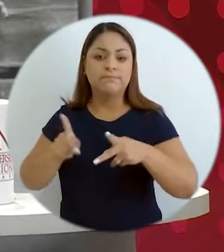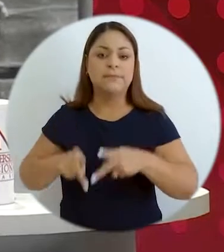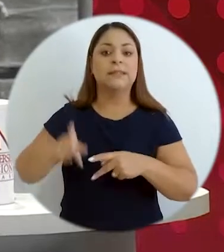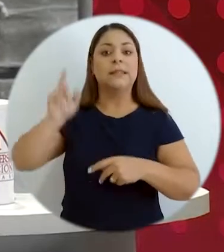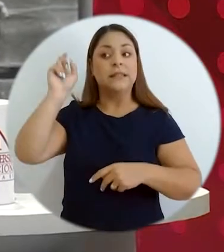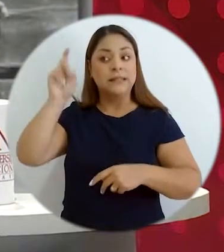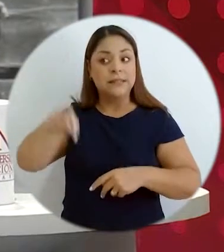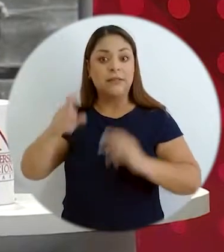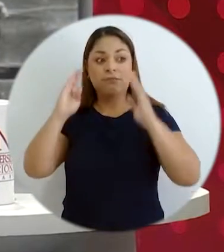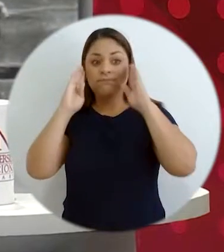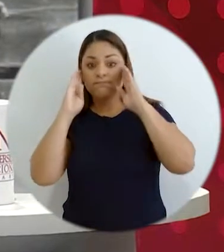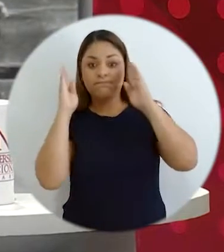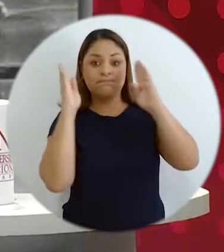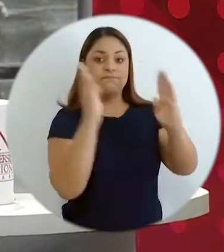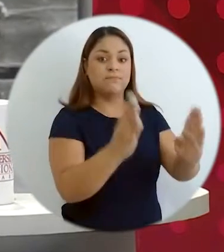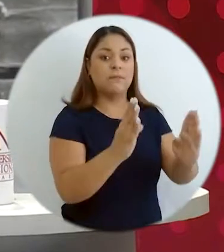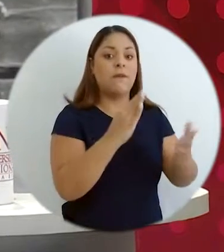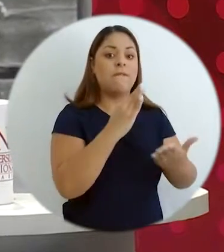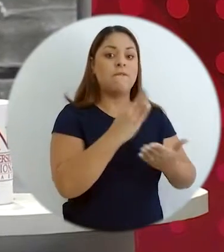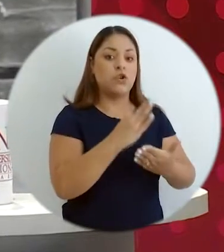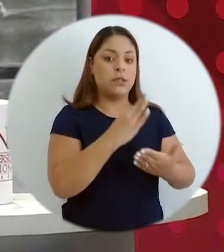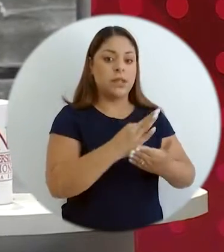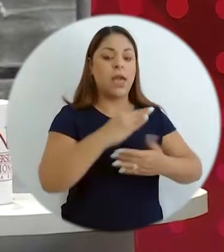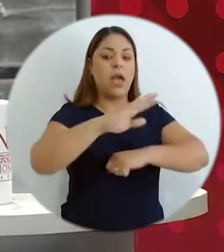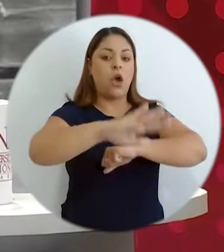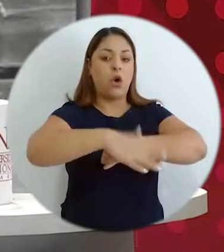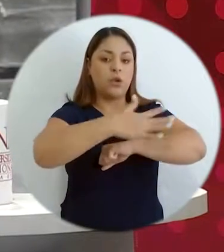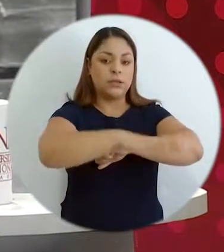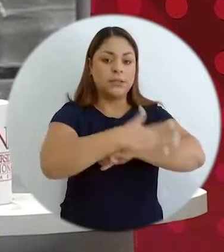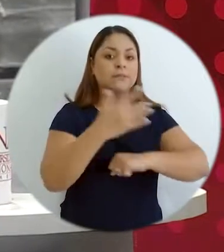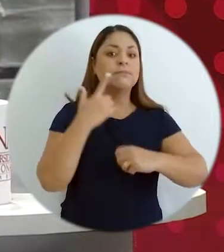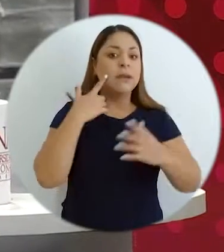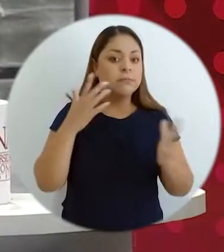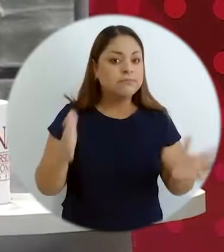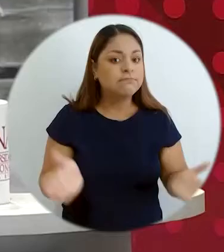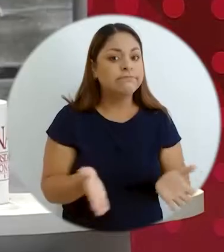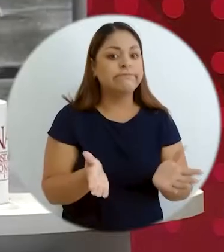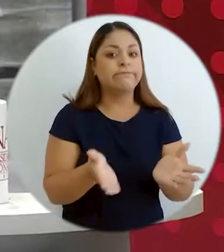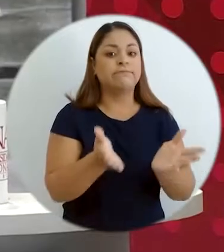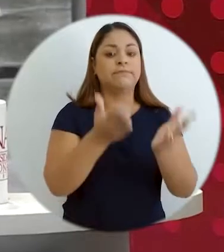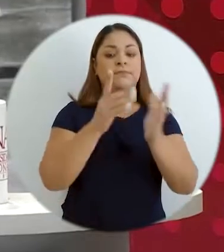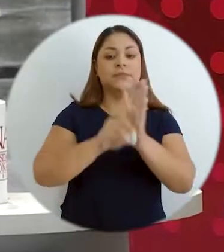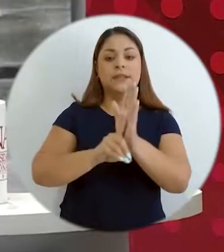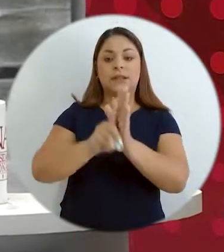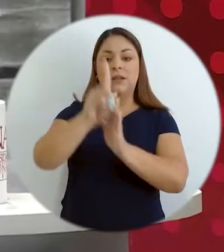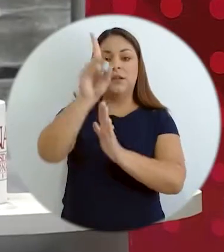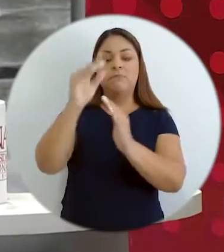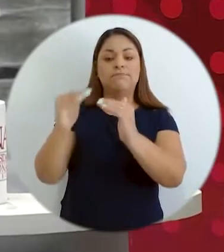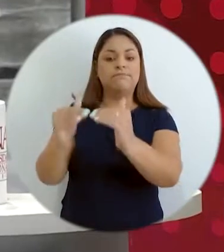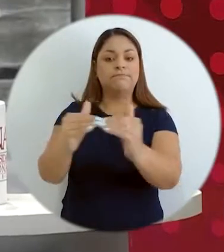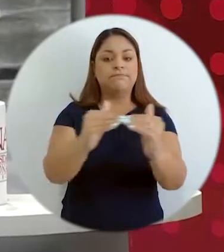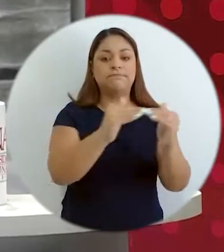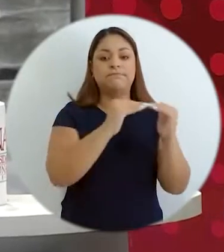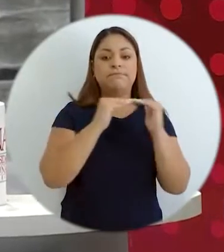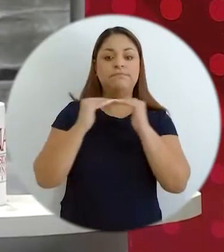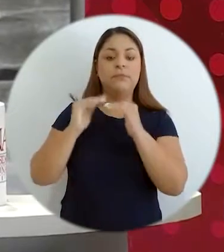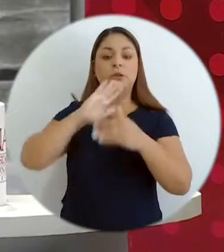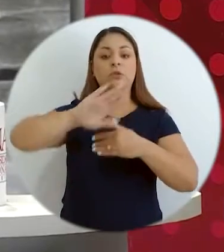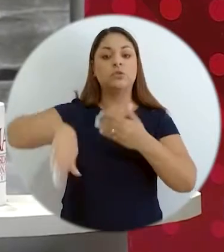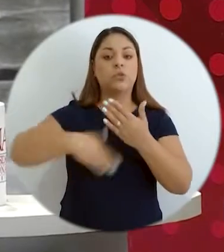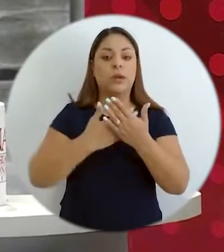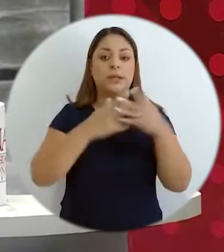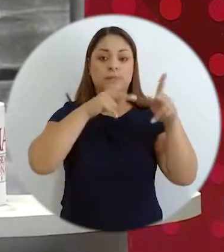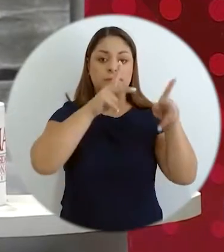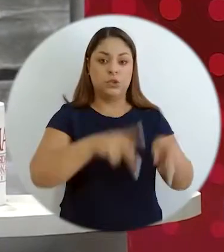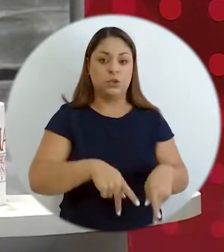pues miremos hacia las fronteras y las costas, hacia las regiones, para promover un desarrollo equitativo para todas las personas que viven